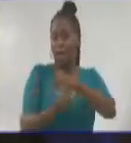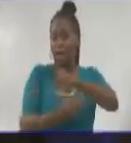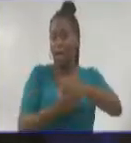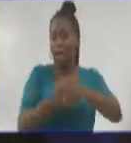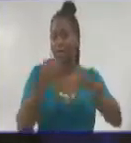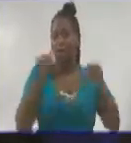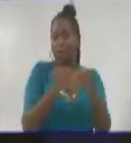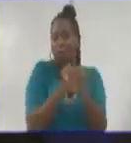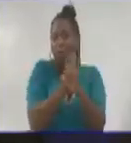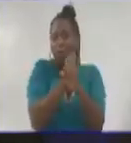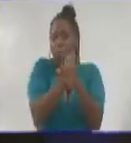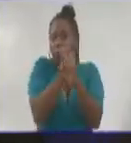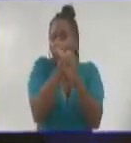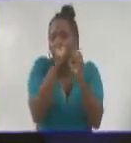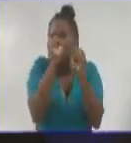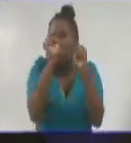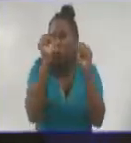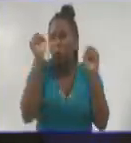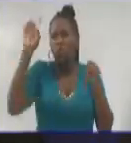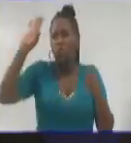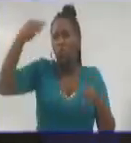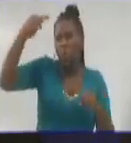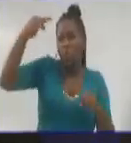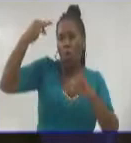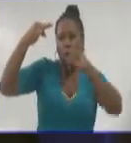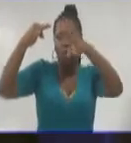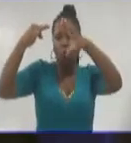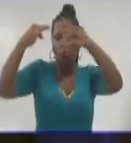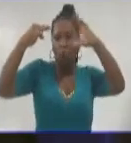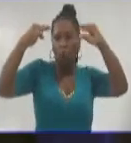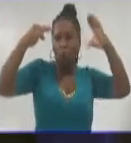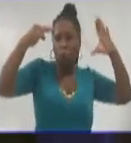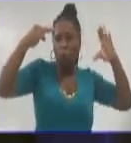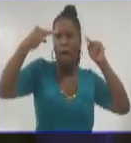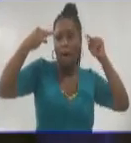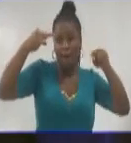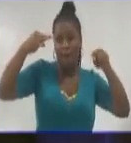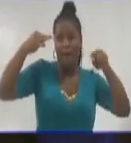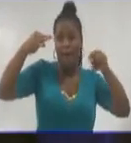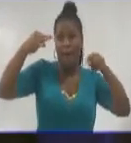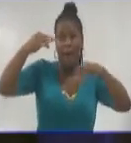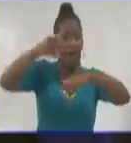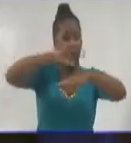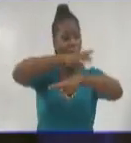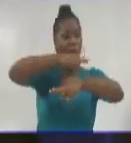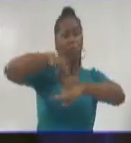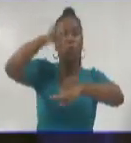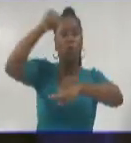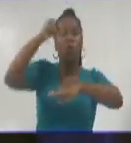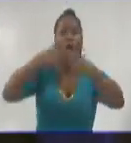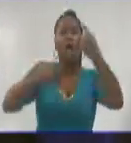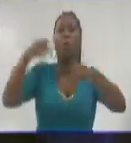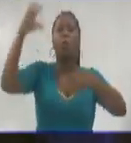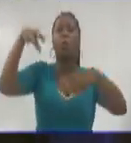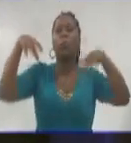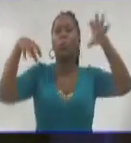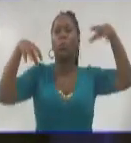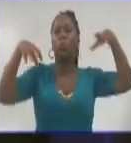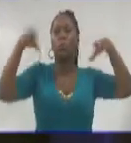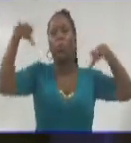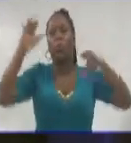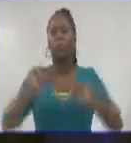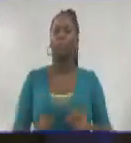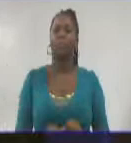amanecer con un sol y algunas nubes, excepto en zona de la costa norte, donde estará nublado con la ocurrencia de algunos chubascos y lluvias de manera